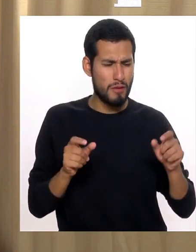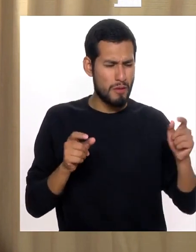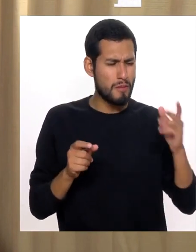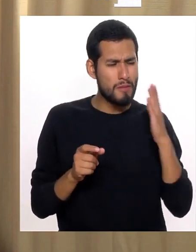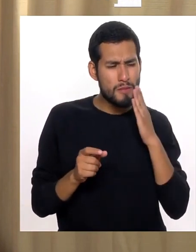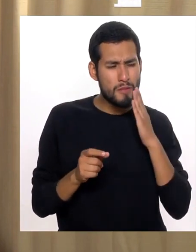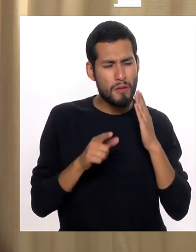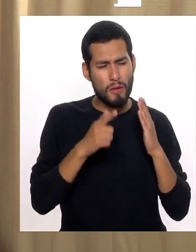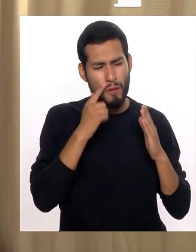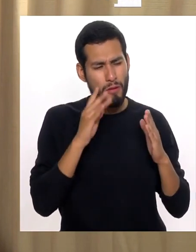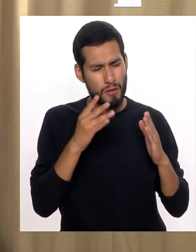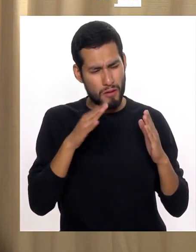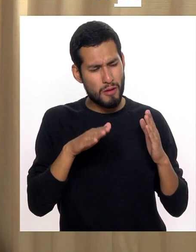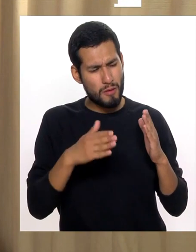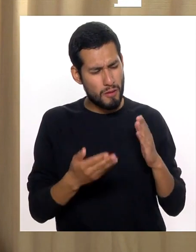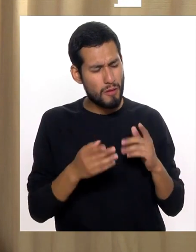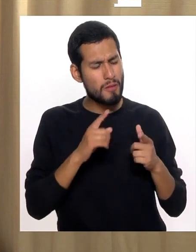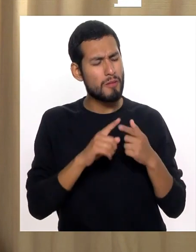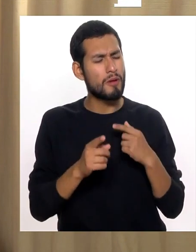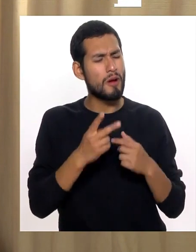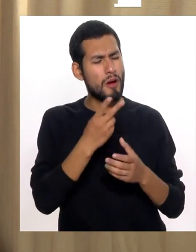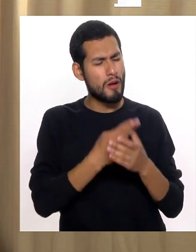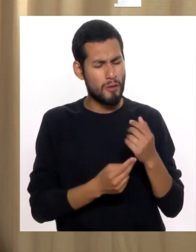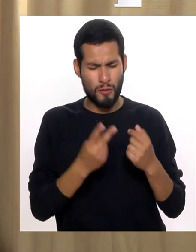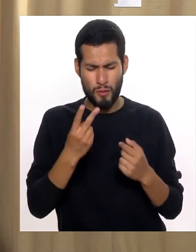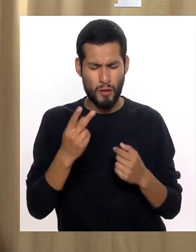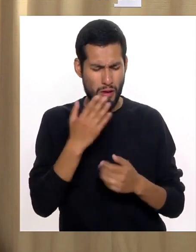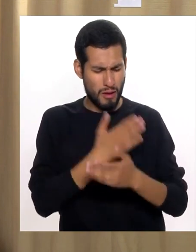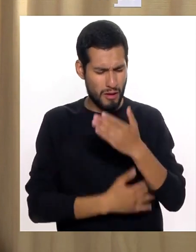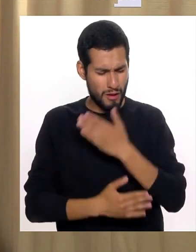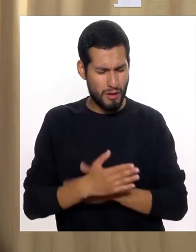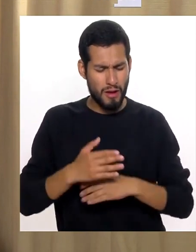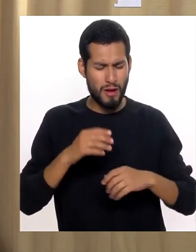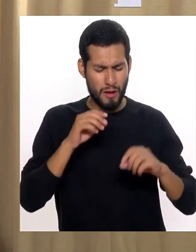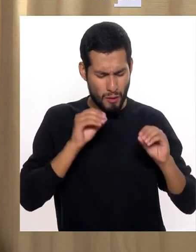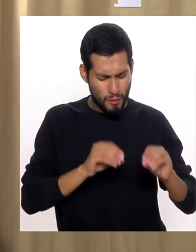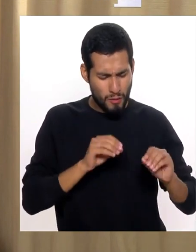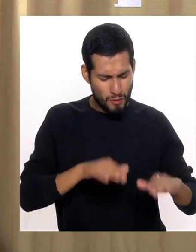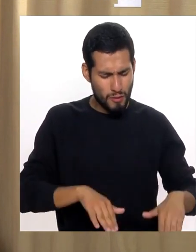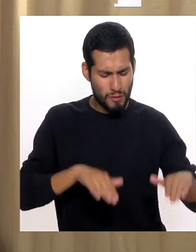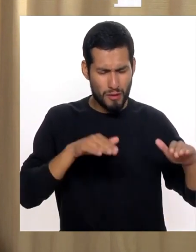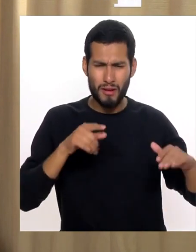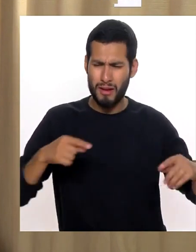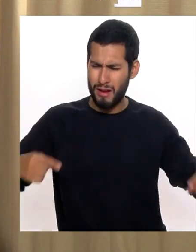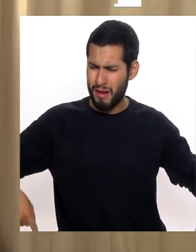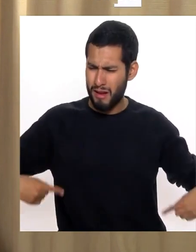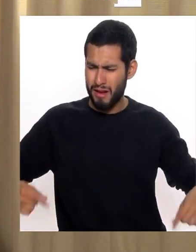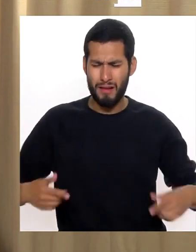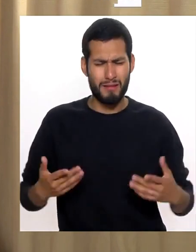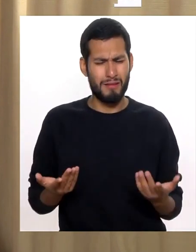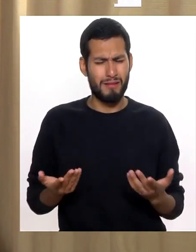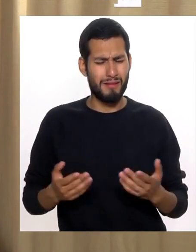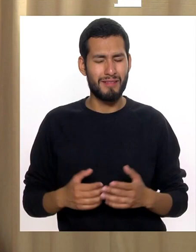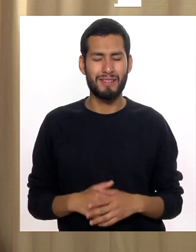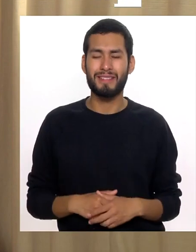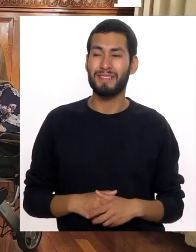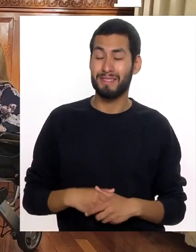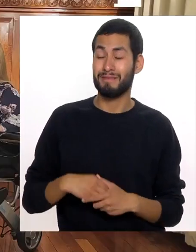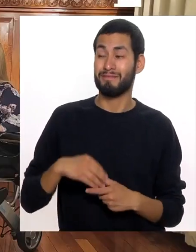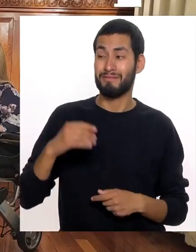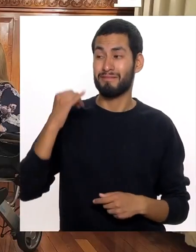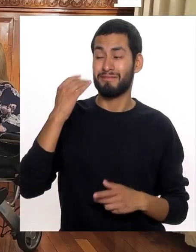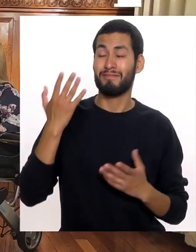Tú como mamá y tu esposo Que ya no está contigo Para criar a los hijos Si están en silla de ruedas?